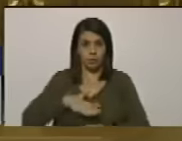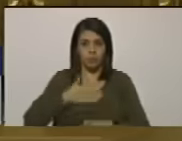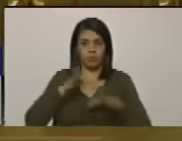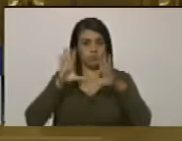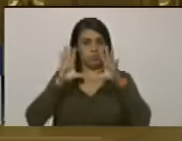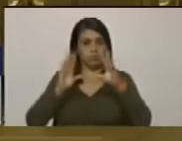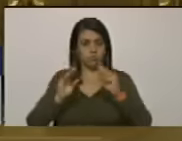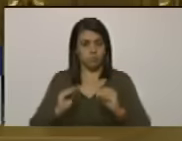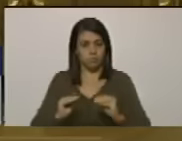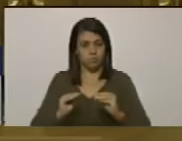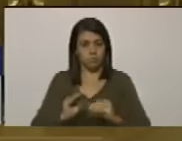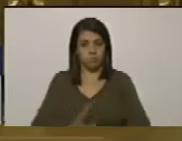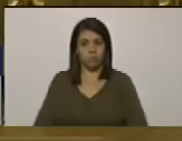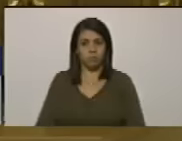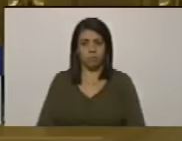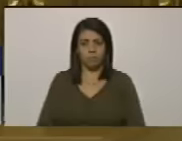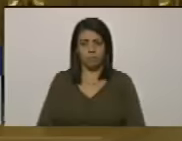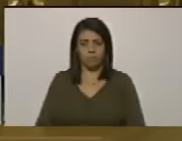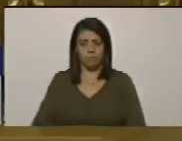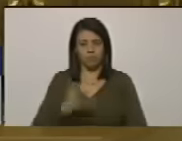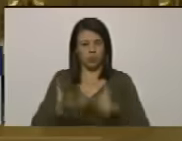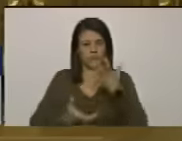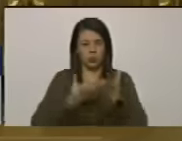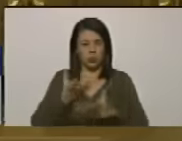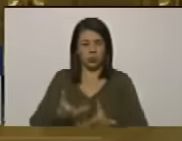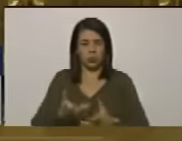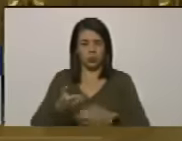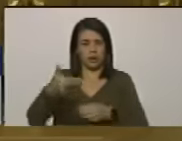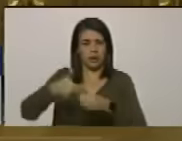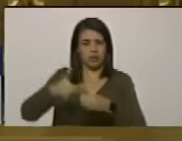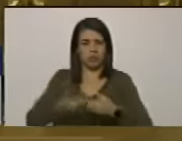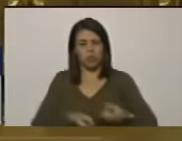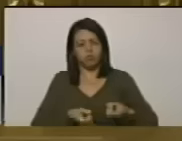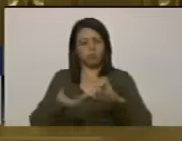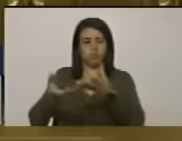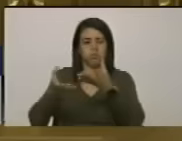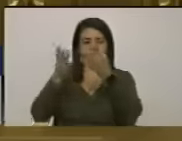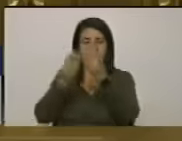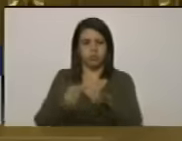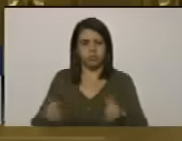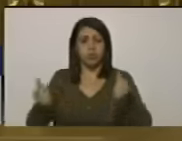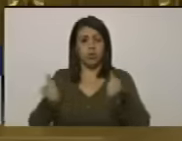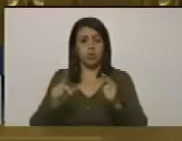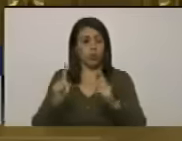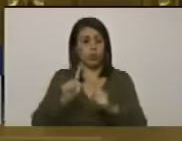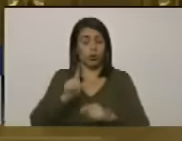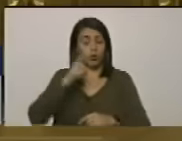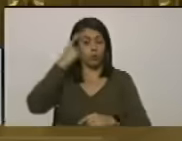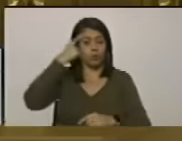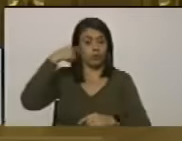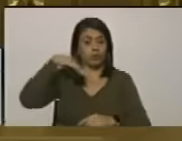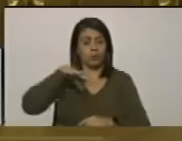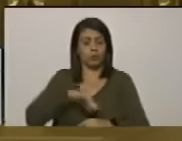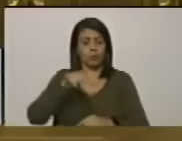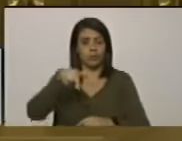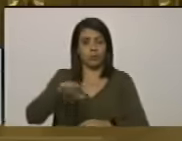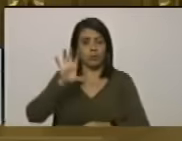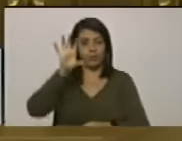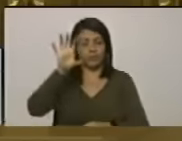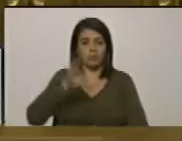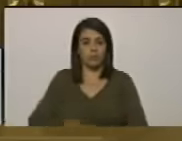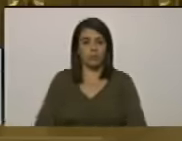apagar candela con gasolina. Nosotros creemos que este país